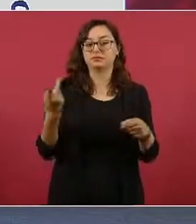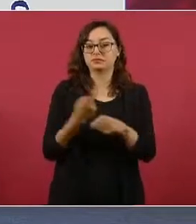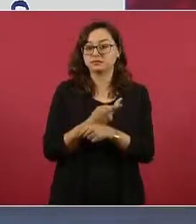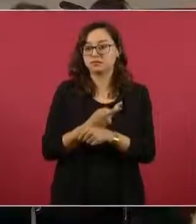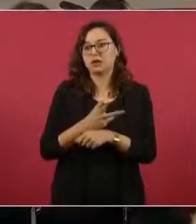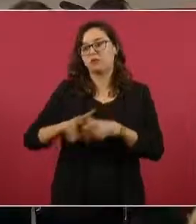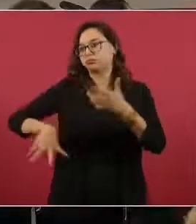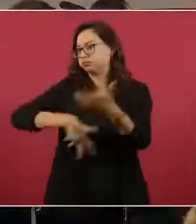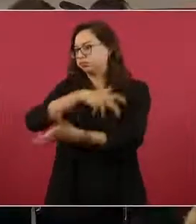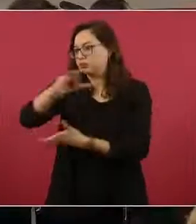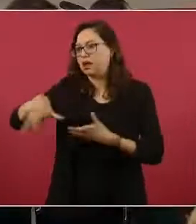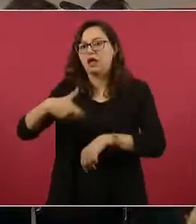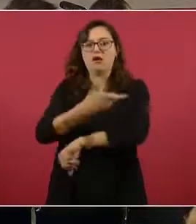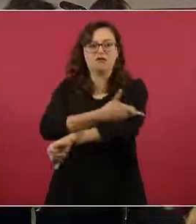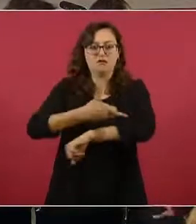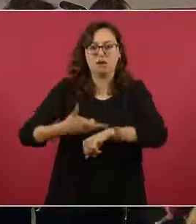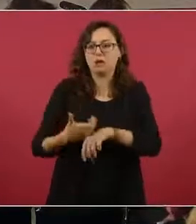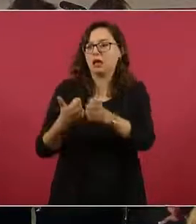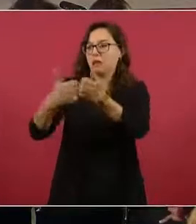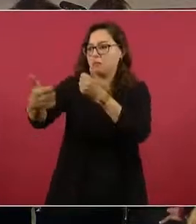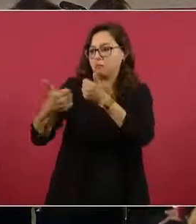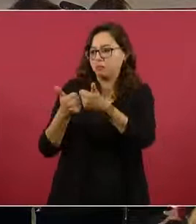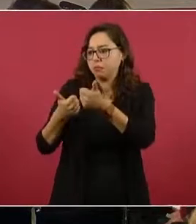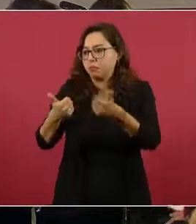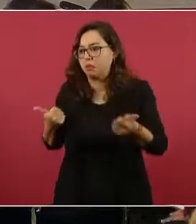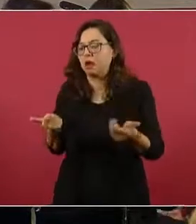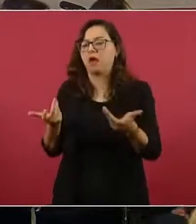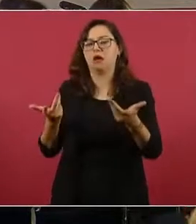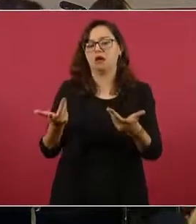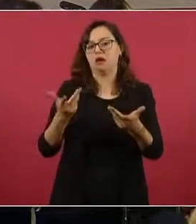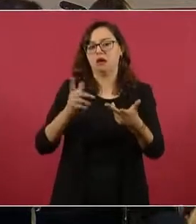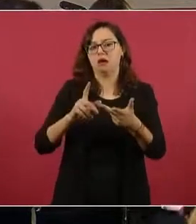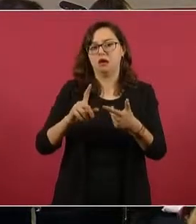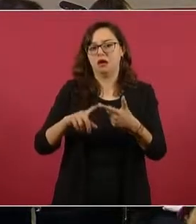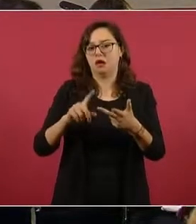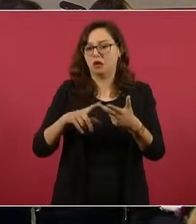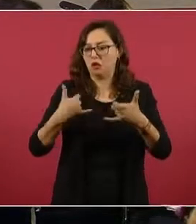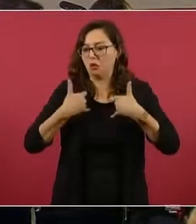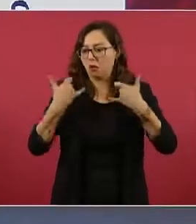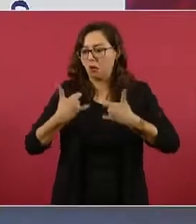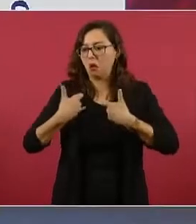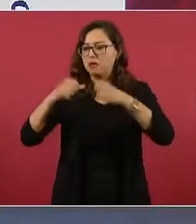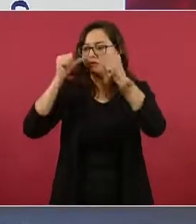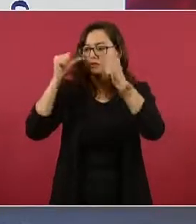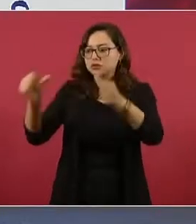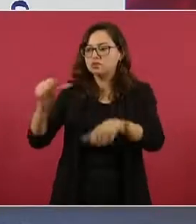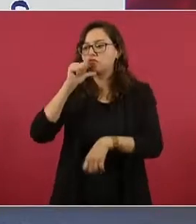familias, se abandonaron los jóvenes,